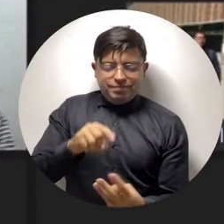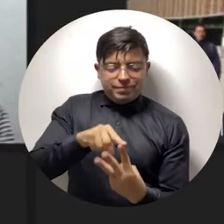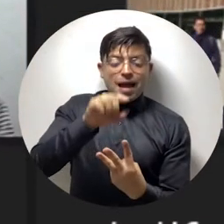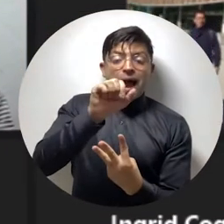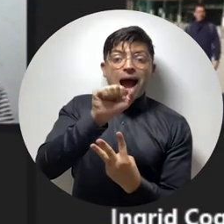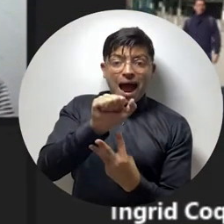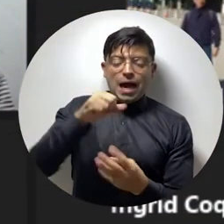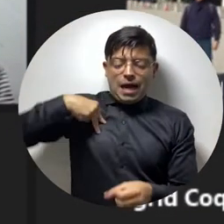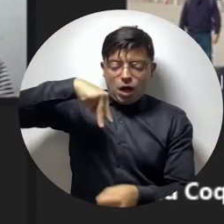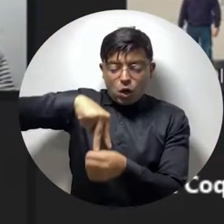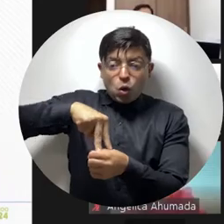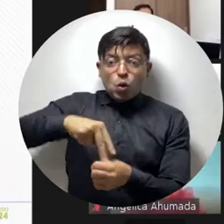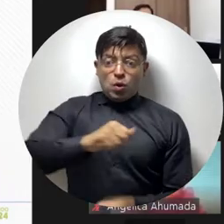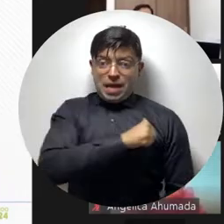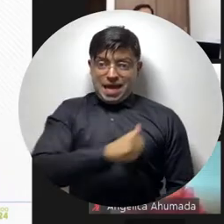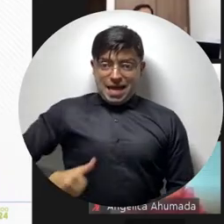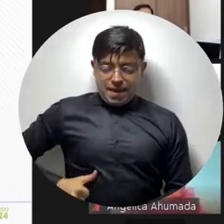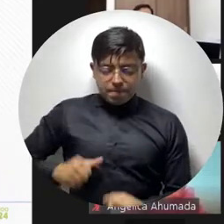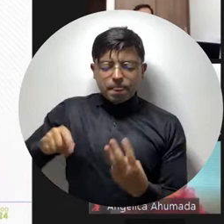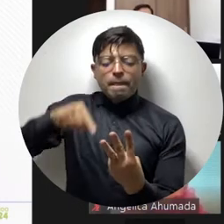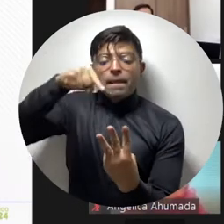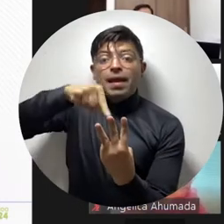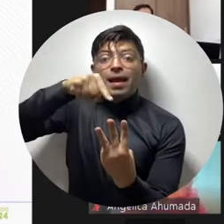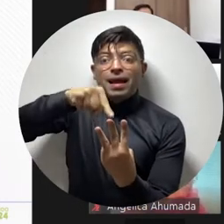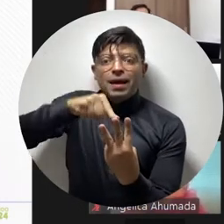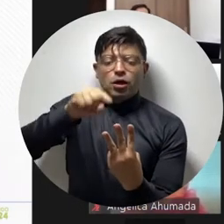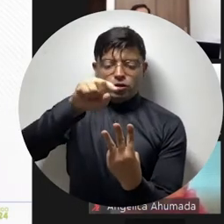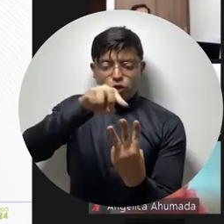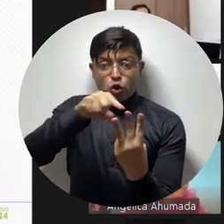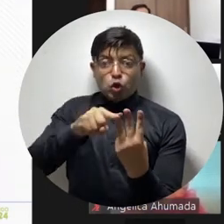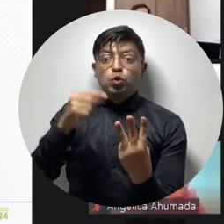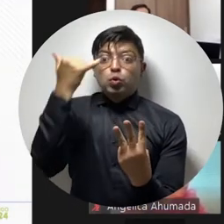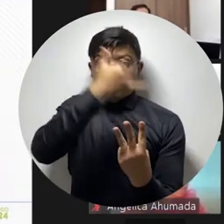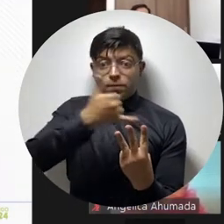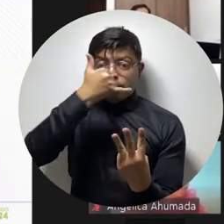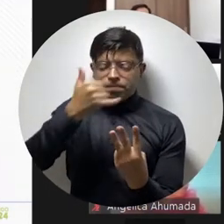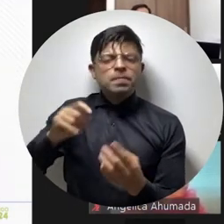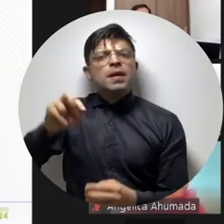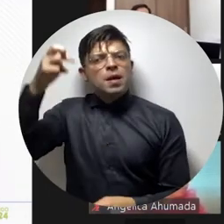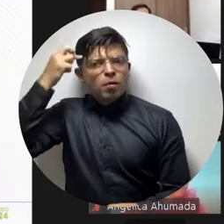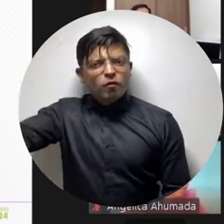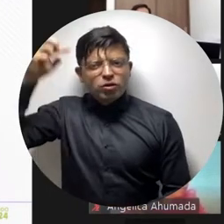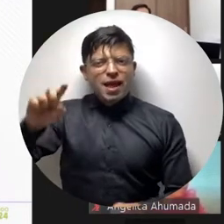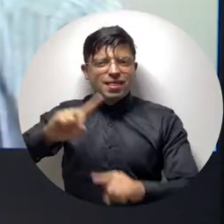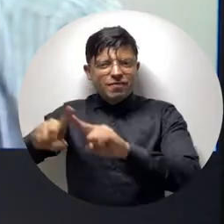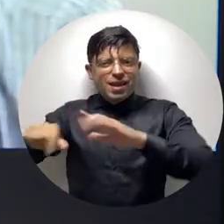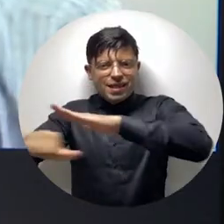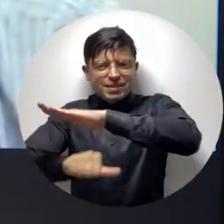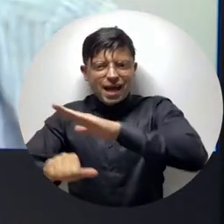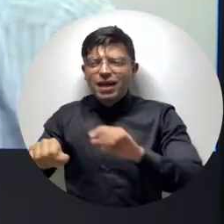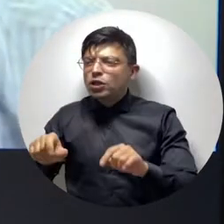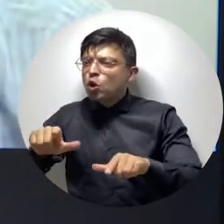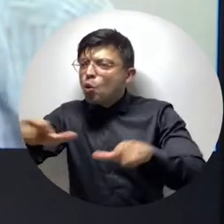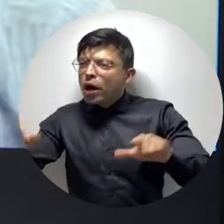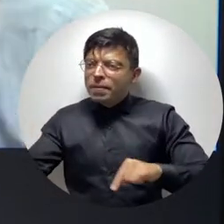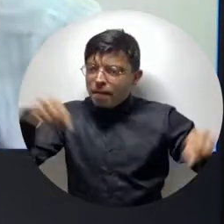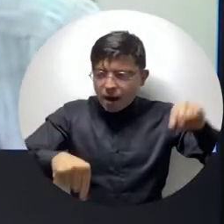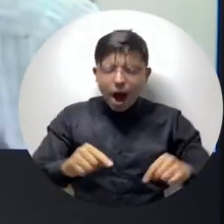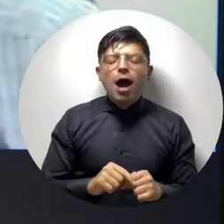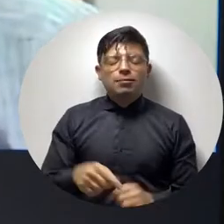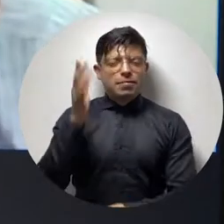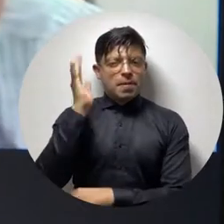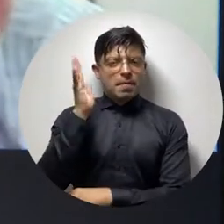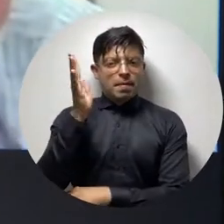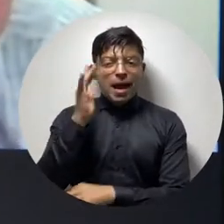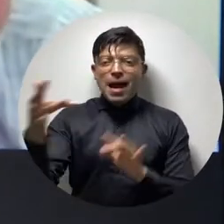mujer indígena aruaca, dos estudiantes afrodescendientes y profesionales de diversas áreas y lugares de origen, interactuaron con el doctor Gunther Dietz, quien